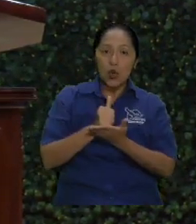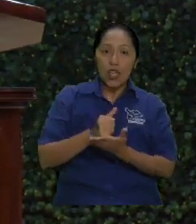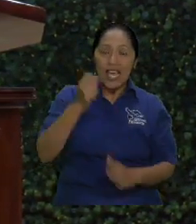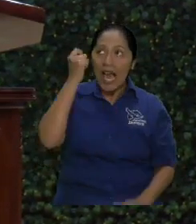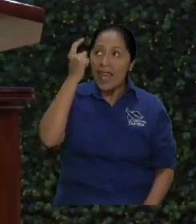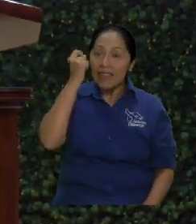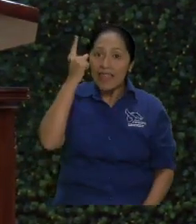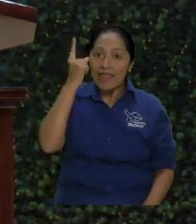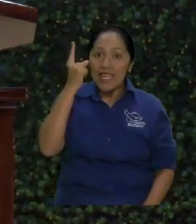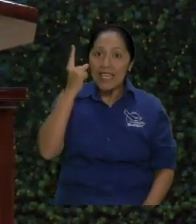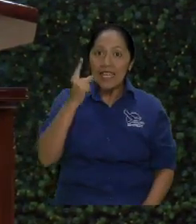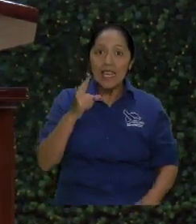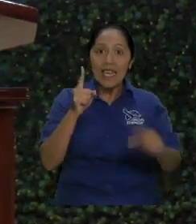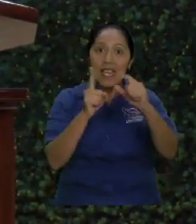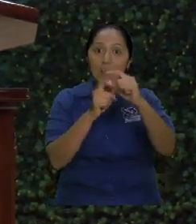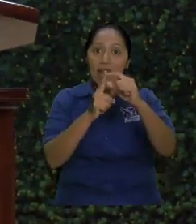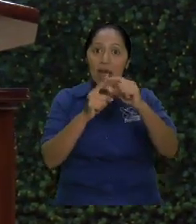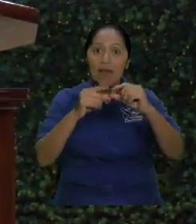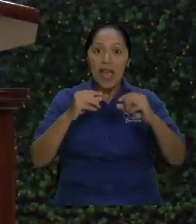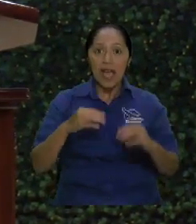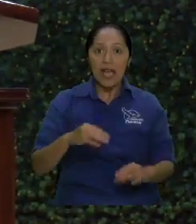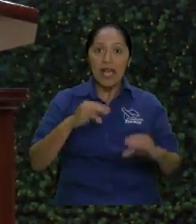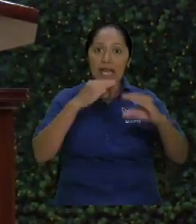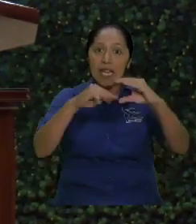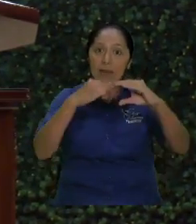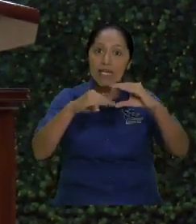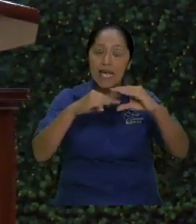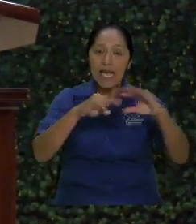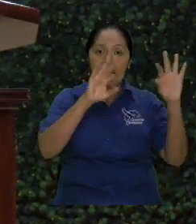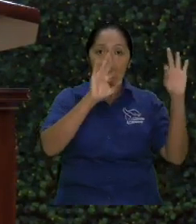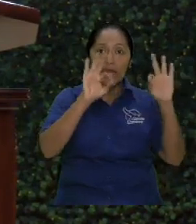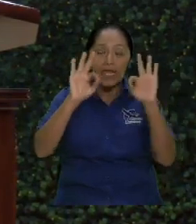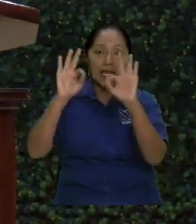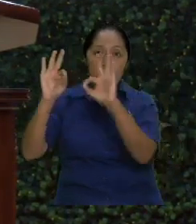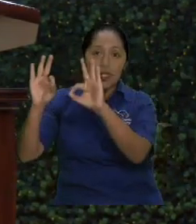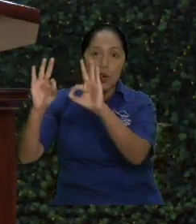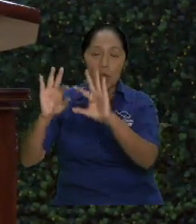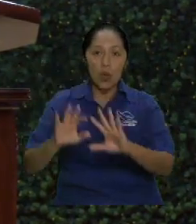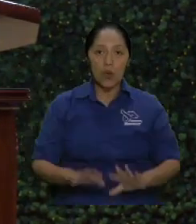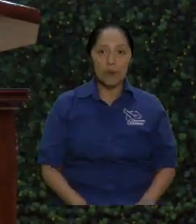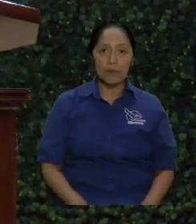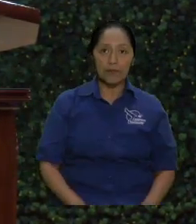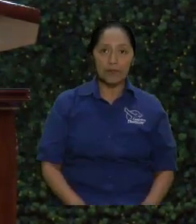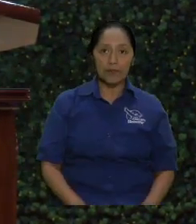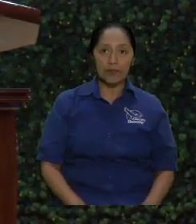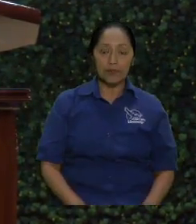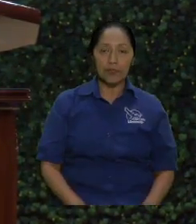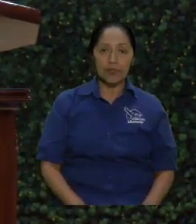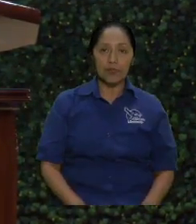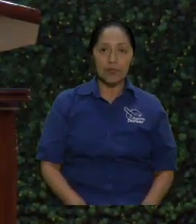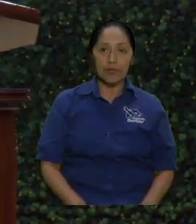El que va a predicar, pues, es que no me gusta decir otros nombres porque rápido se enojan conmigo la gente, va.